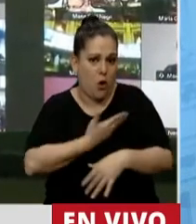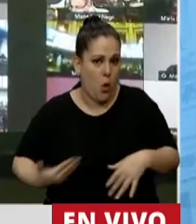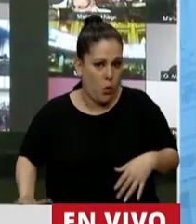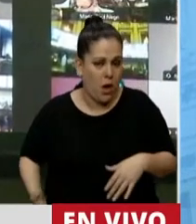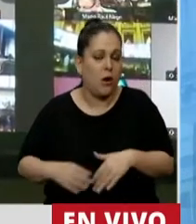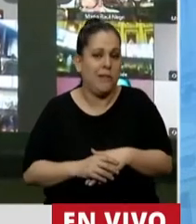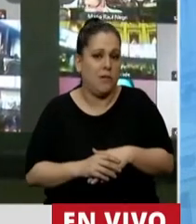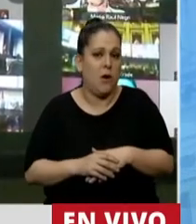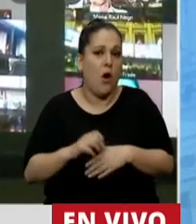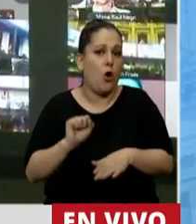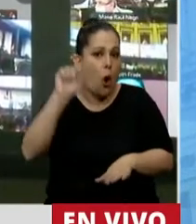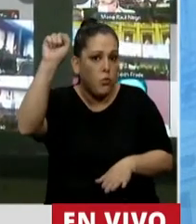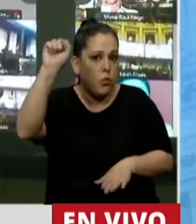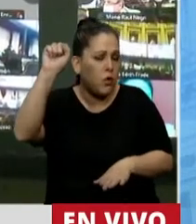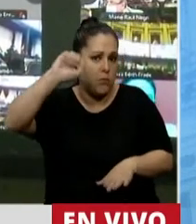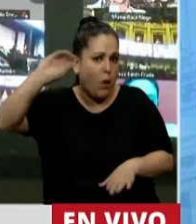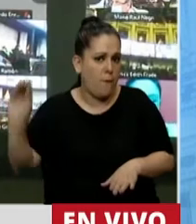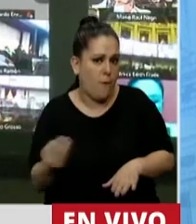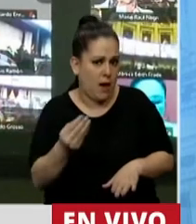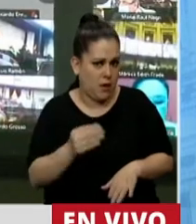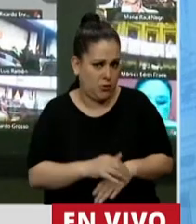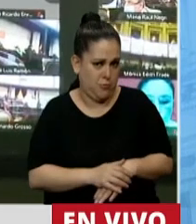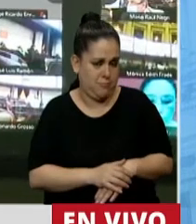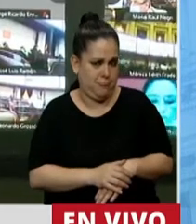cayó, el comunismo fracasó.